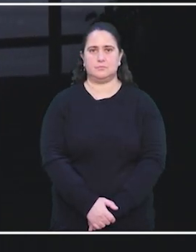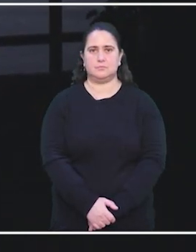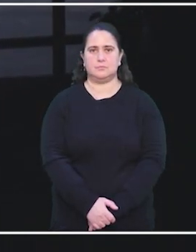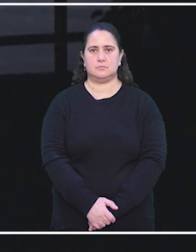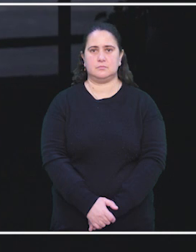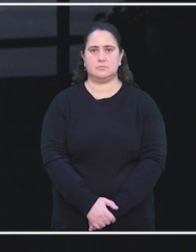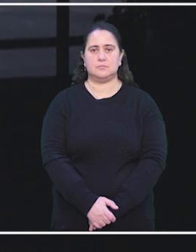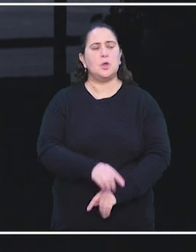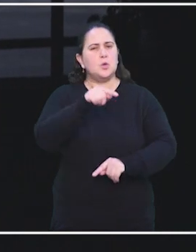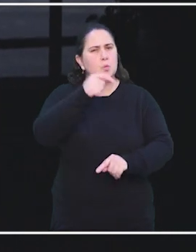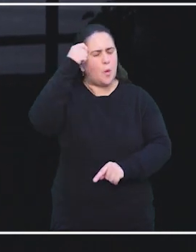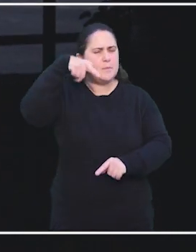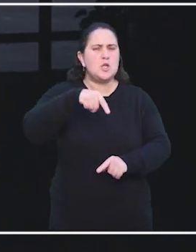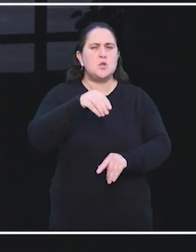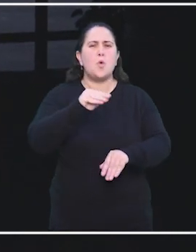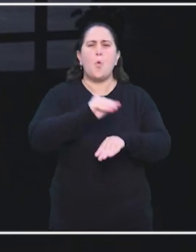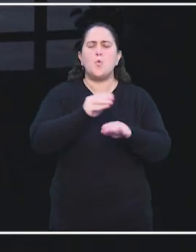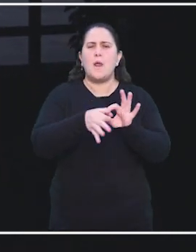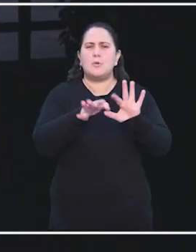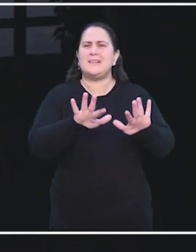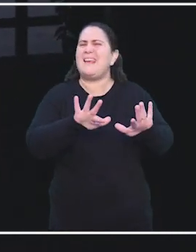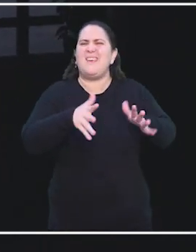¿Qué es para vos la cultura democrática?